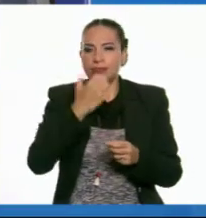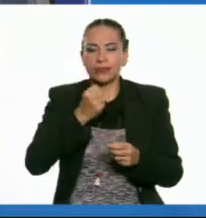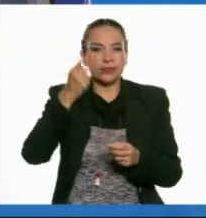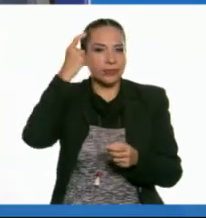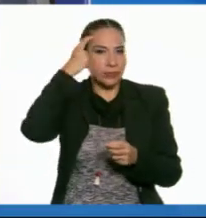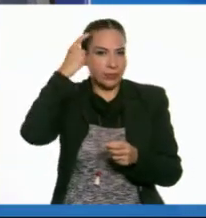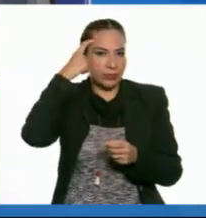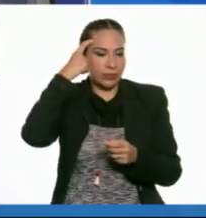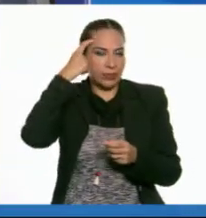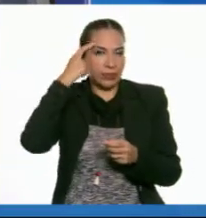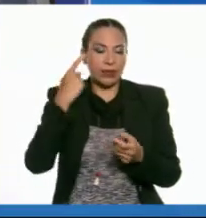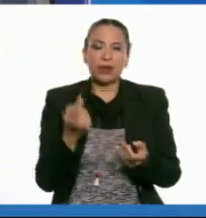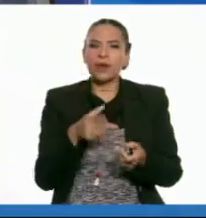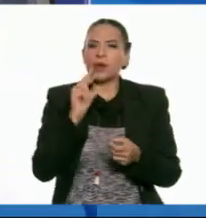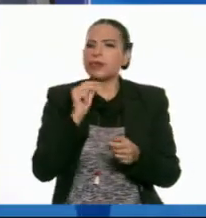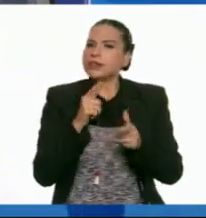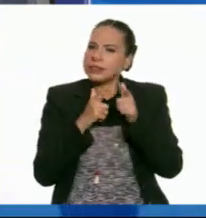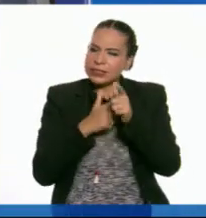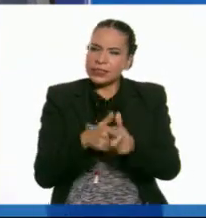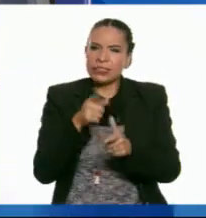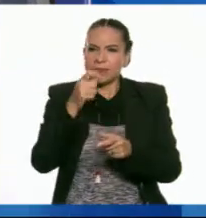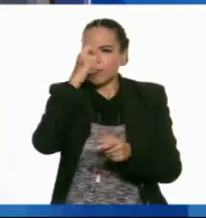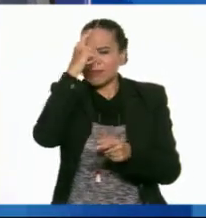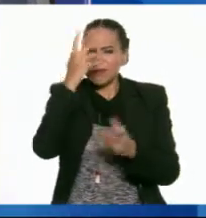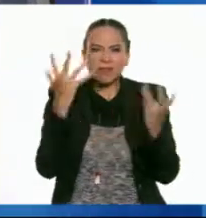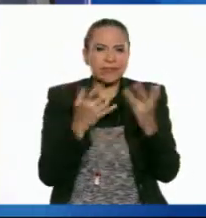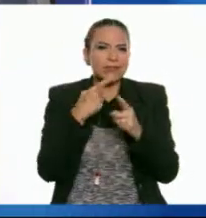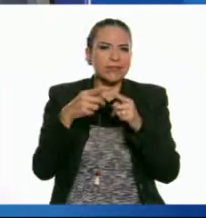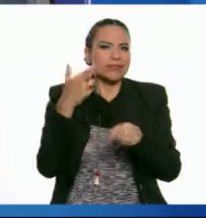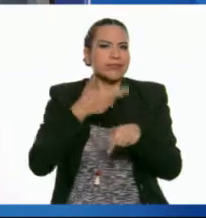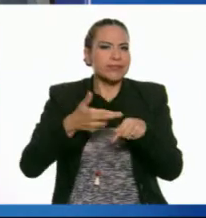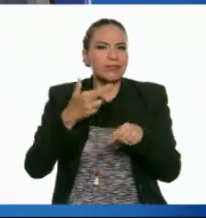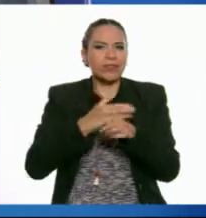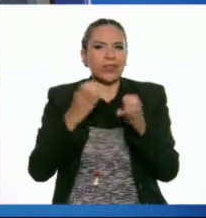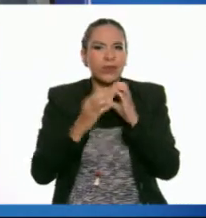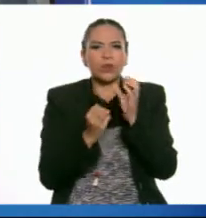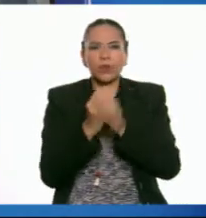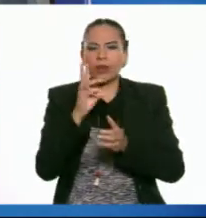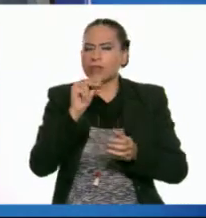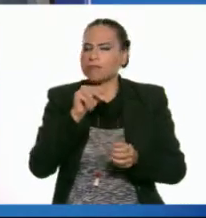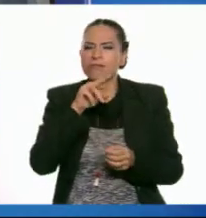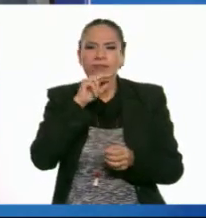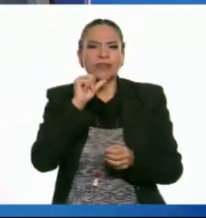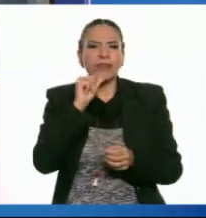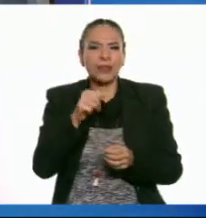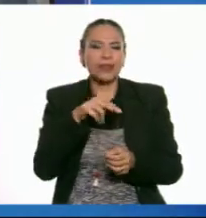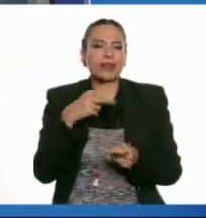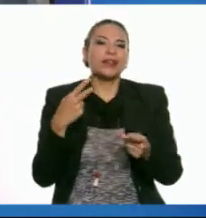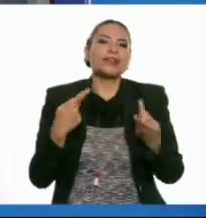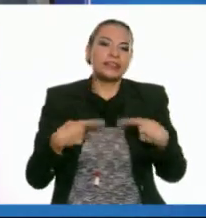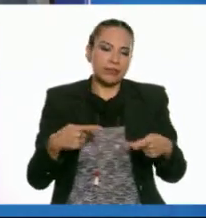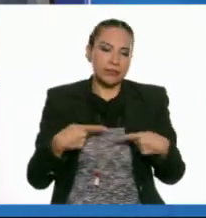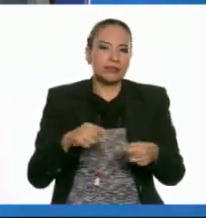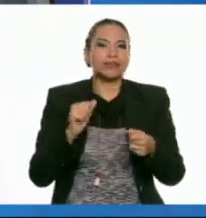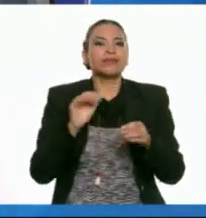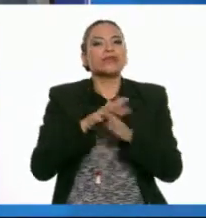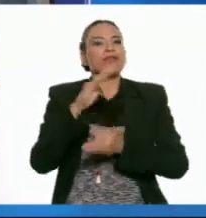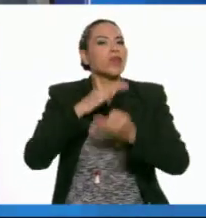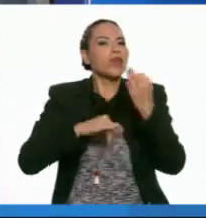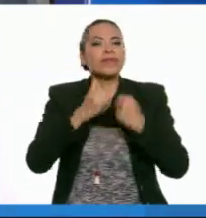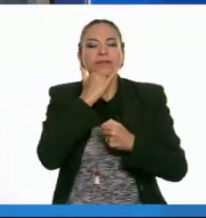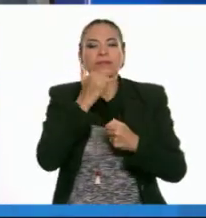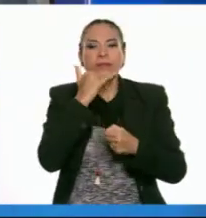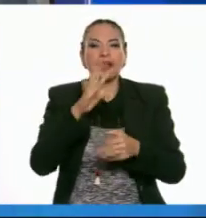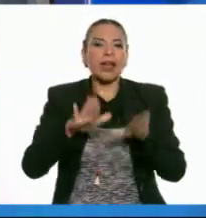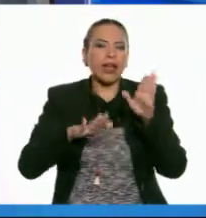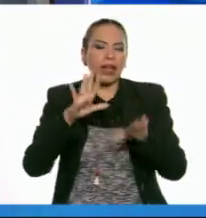mental. No dejen de ser creativos, busquen soluciones nuevas y no teman equivocarse. Todas las personas, hasta las mentes más brillantes